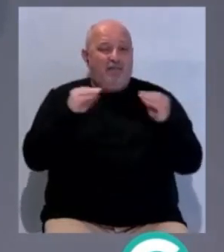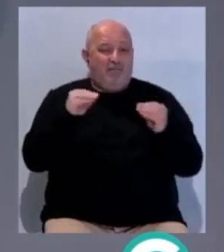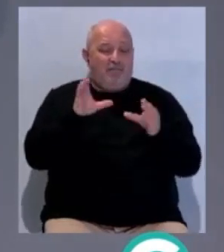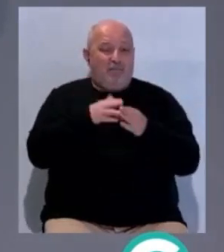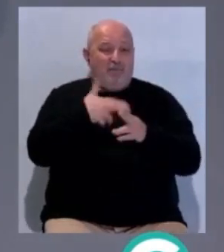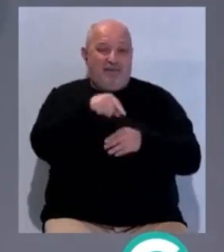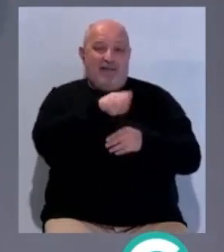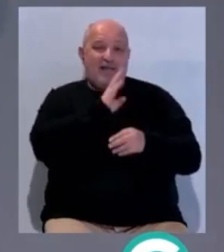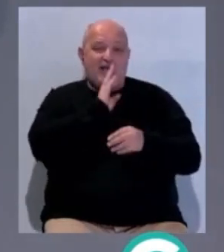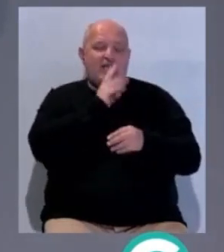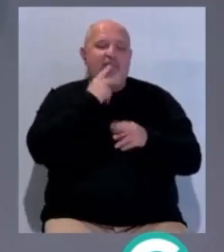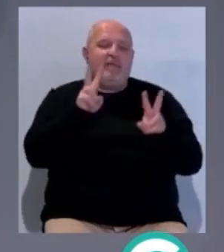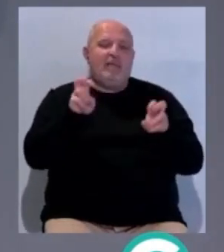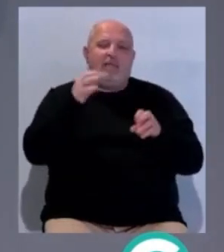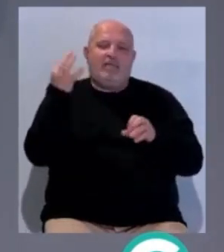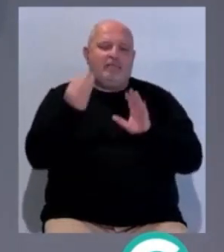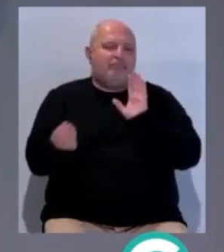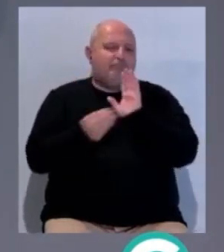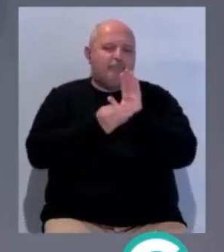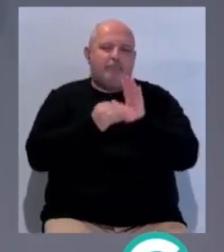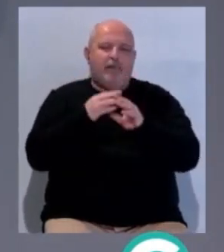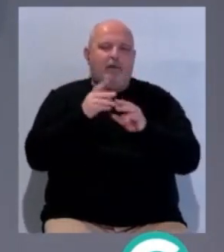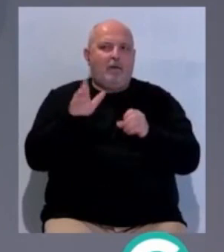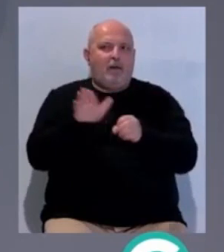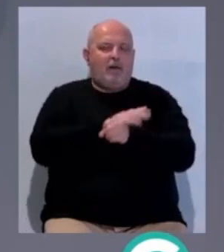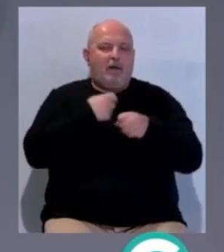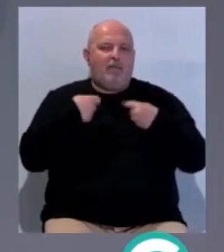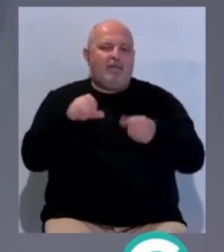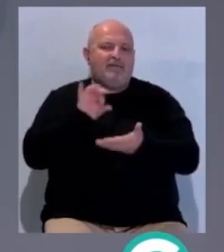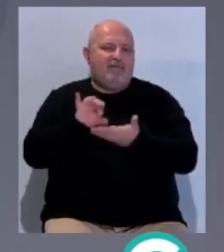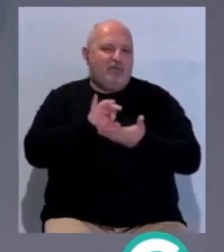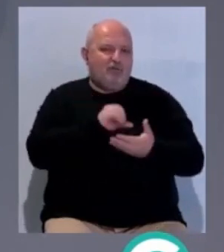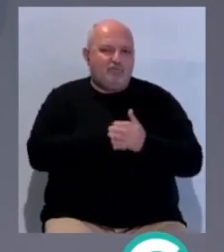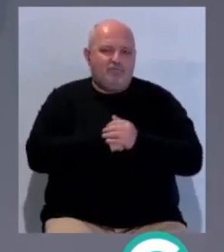de esta formación consideran que se debe implementar para costear los servicios.